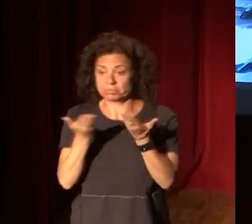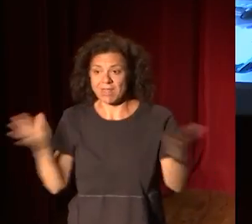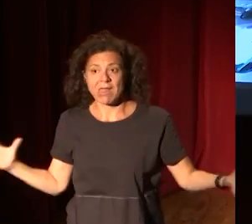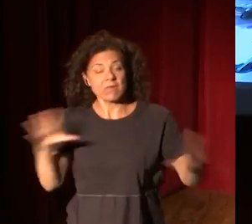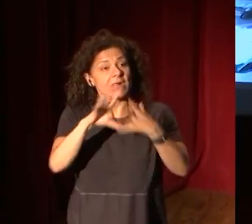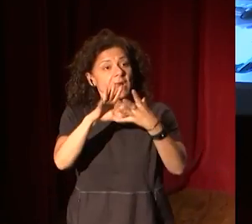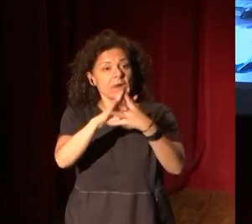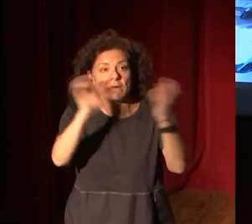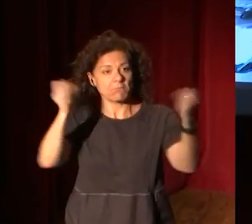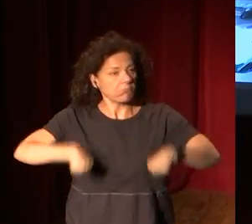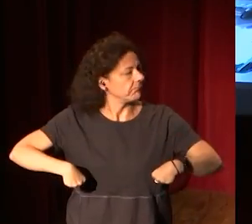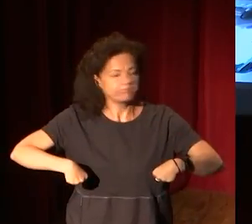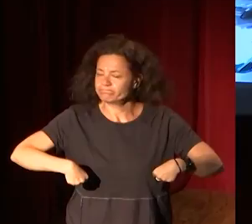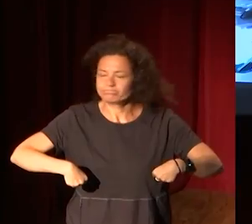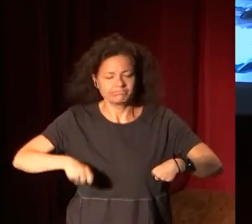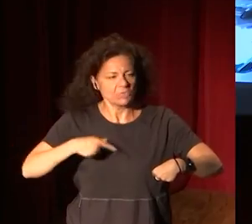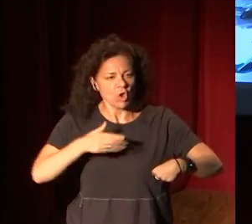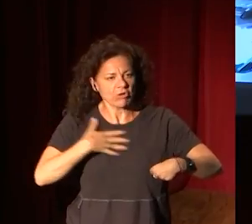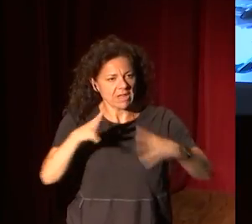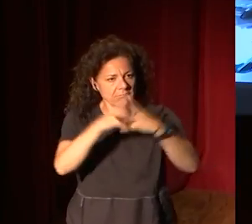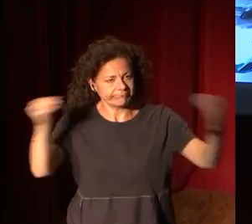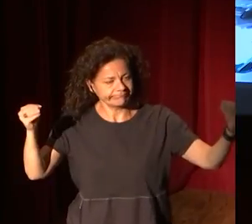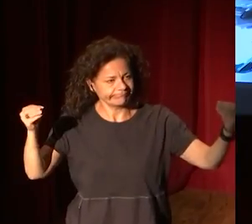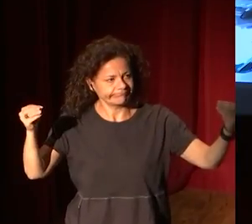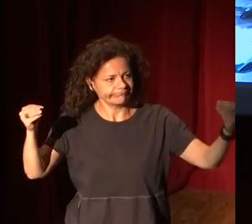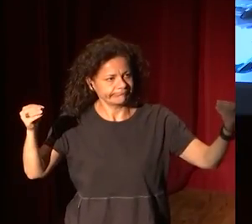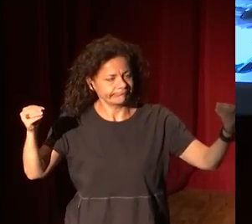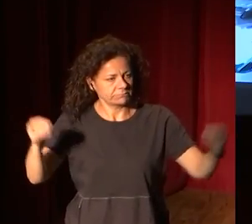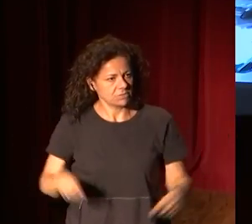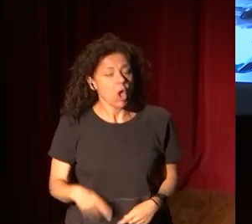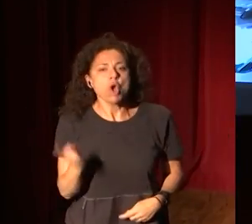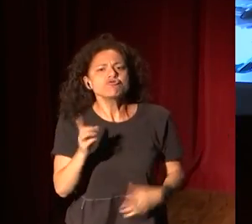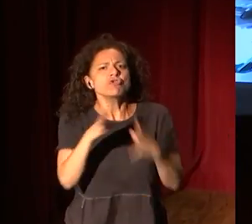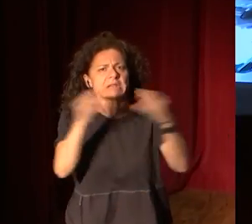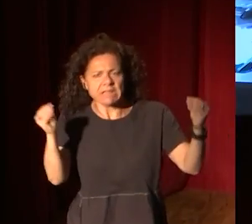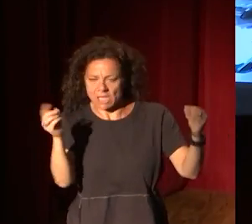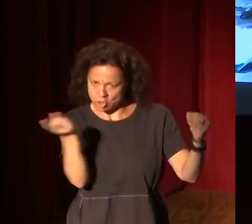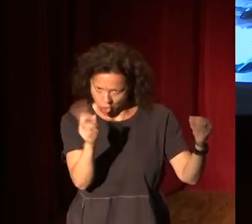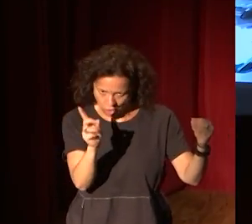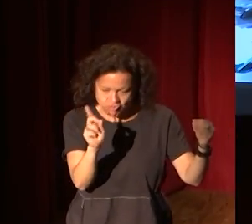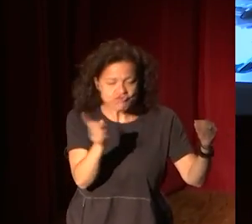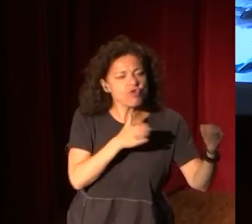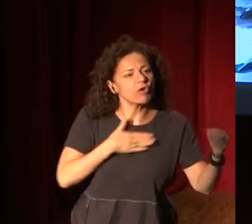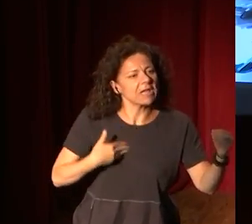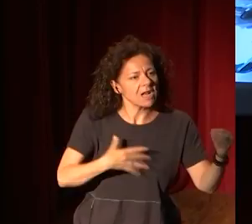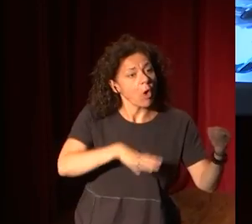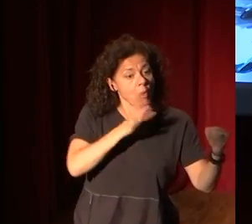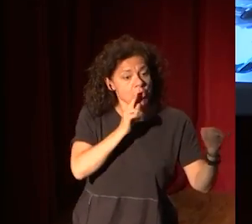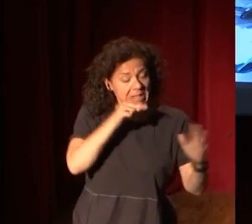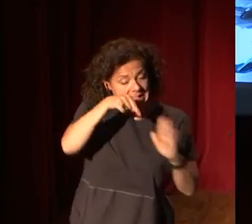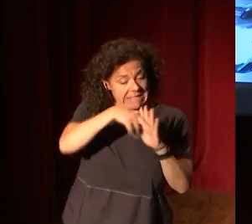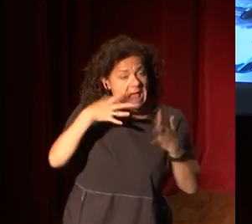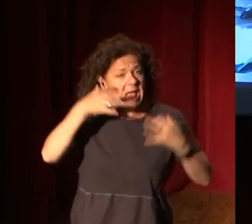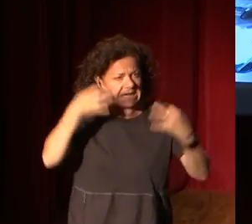entender. No se quieren entender. No es que no se entiendan, ¿eh? ¿Por qué? Porque, en el fondo,